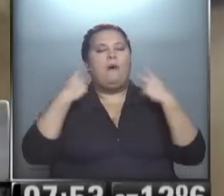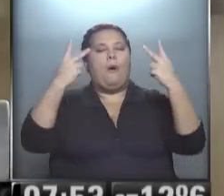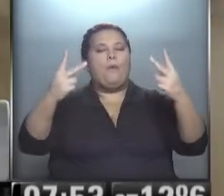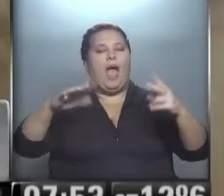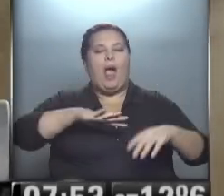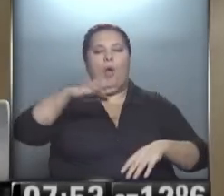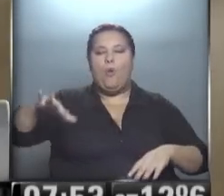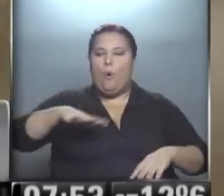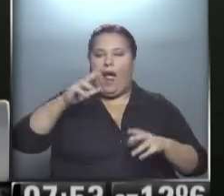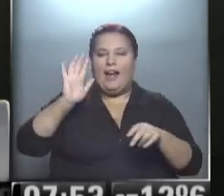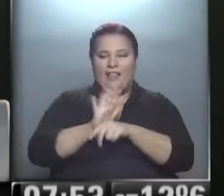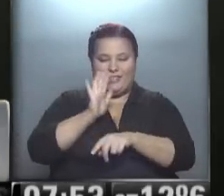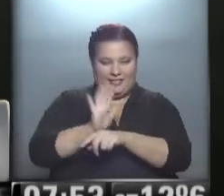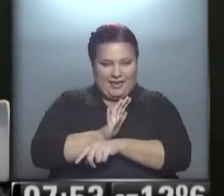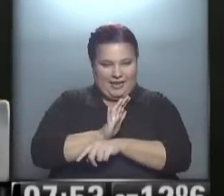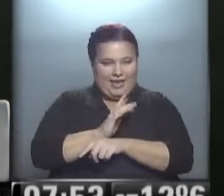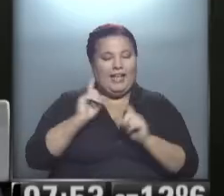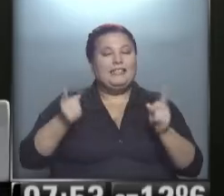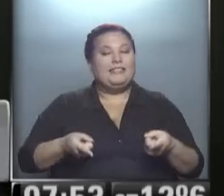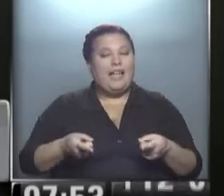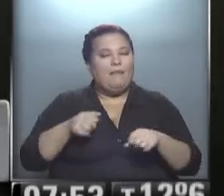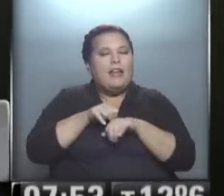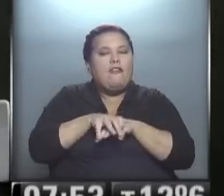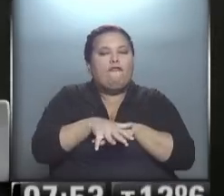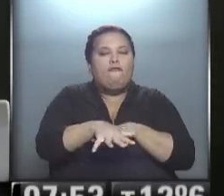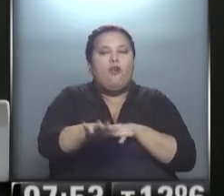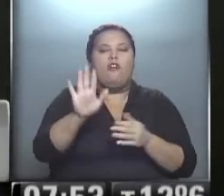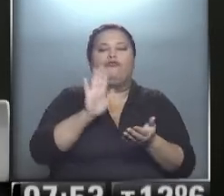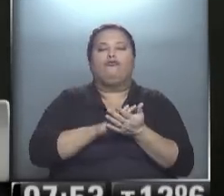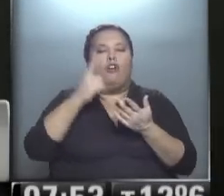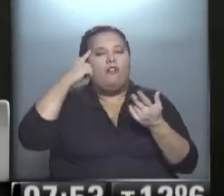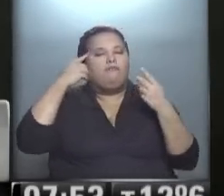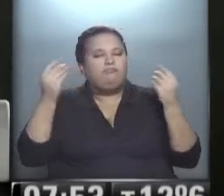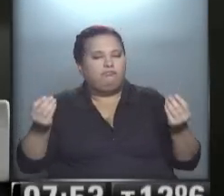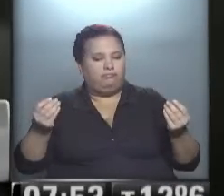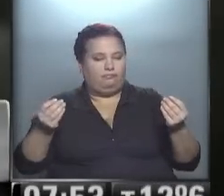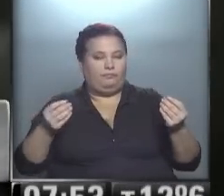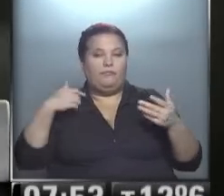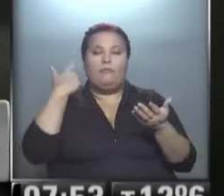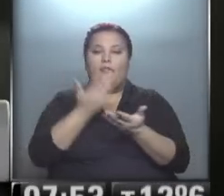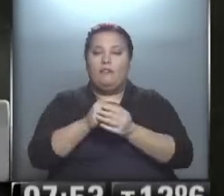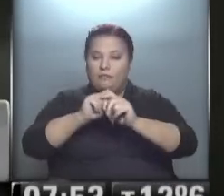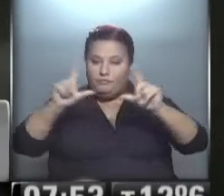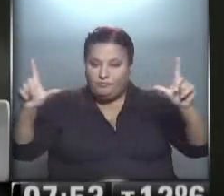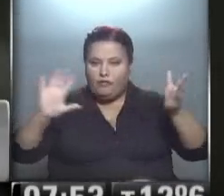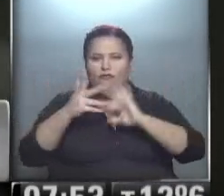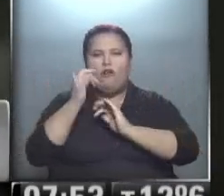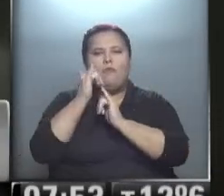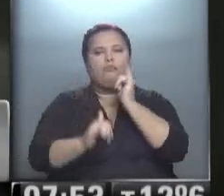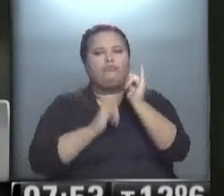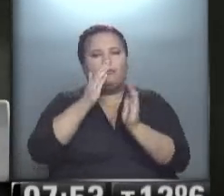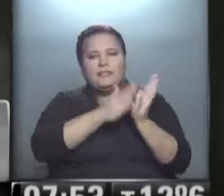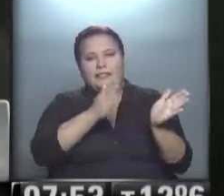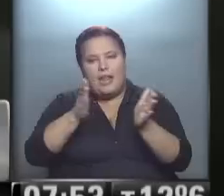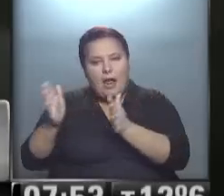espacio onírico del cine y además sus influencias sobre nuestro inconsciente. Está presentada en forma de relato cíclico